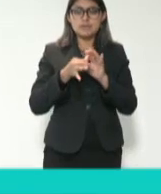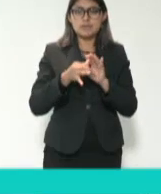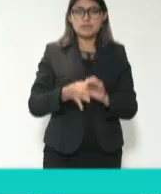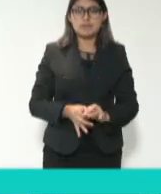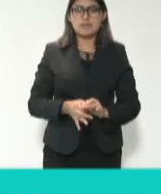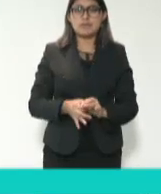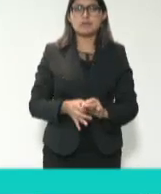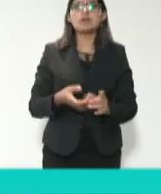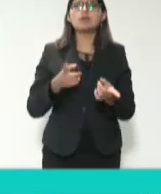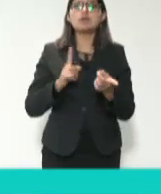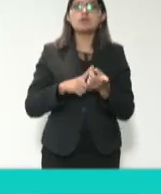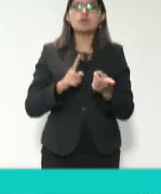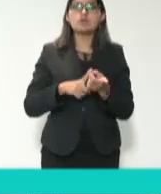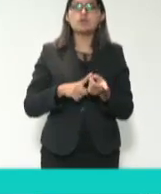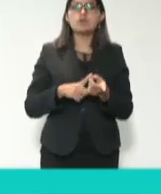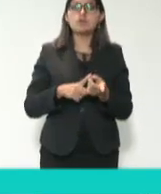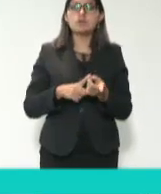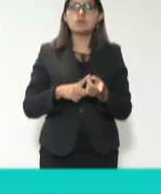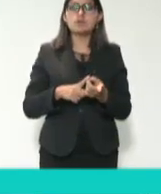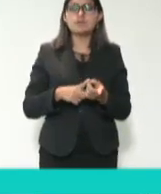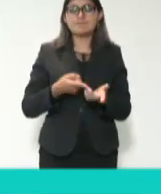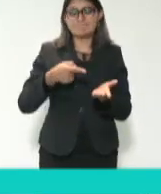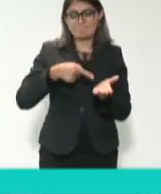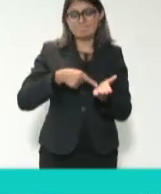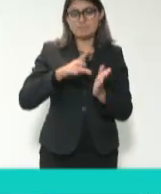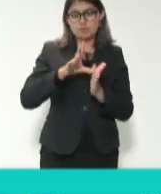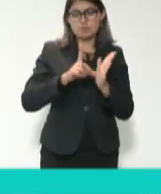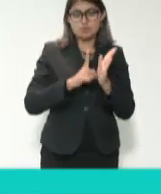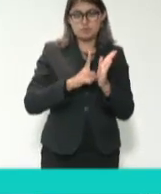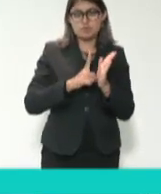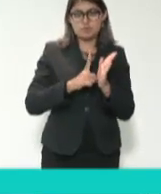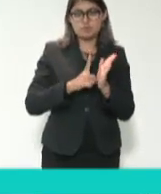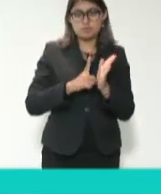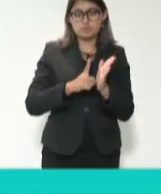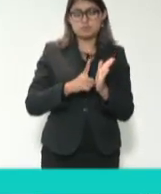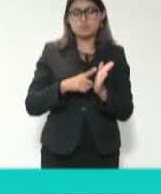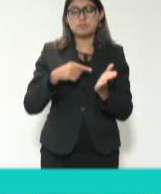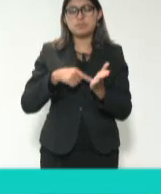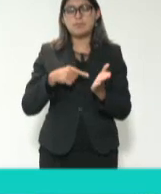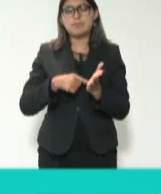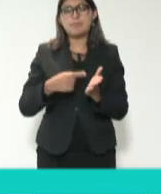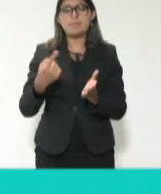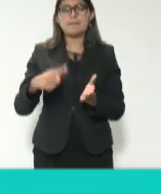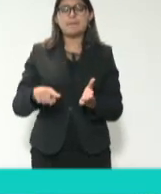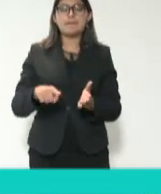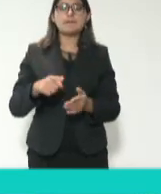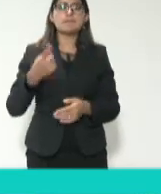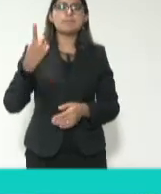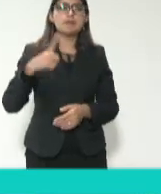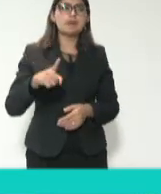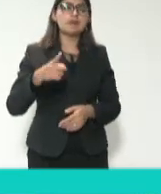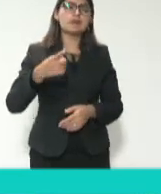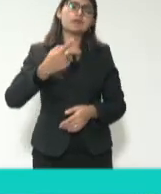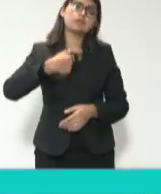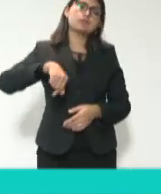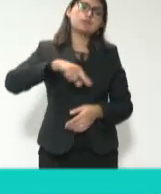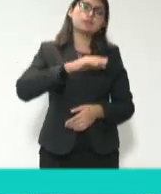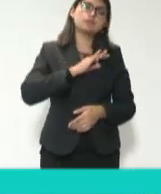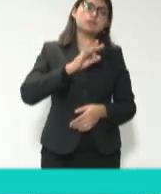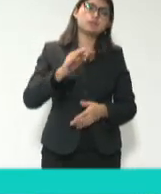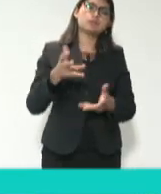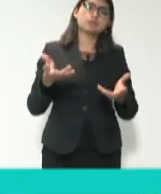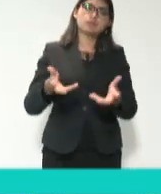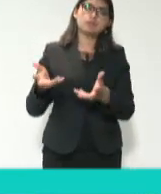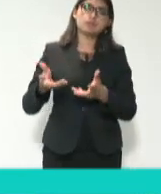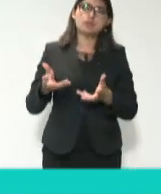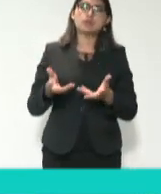nuestro código de ética y estamos en ese proceso de formar también el código de